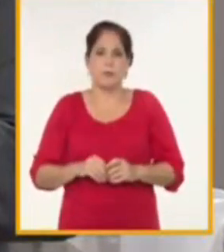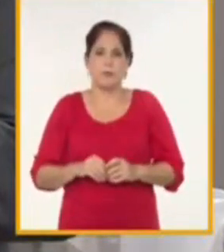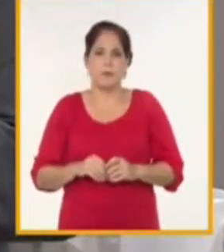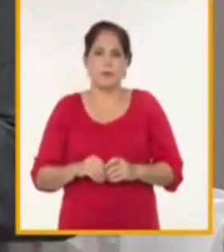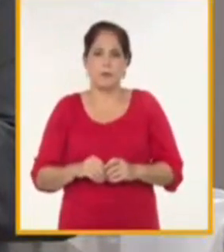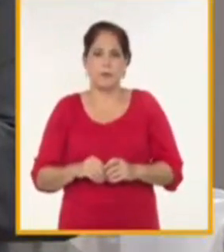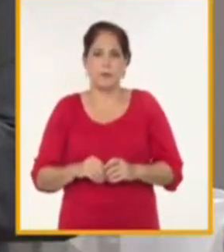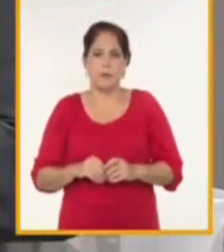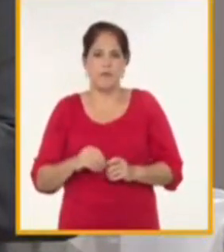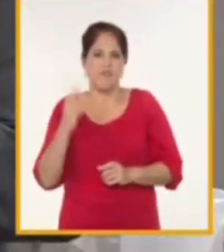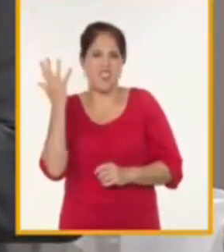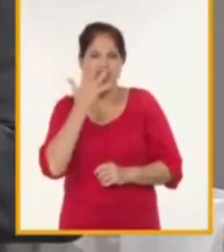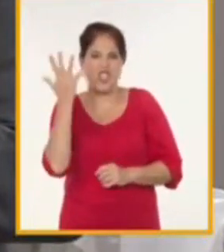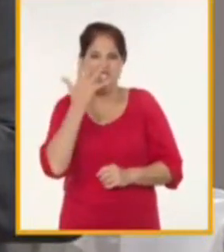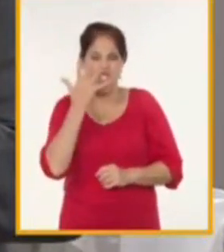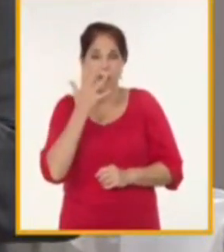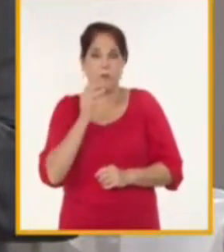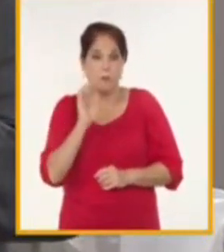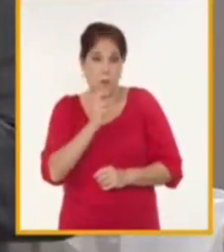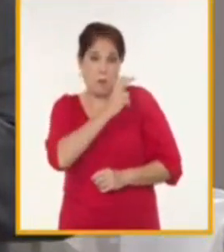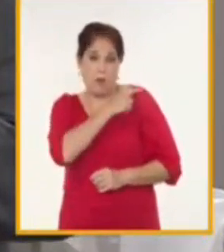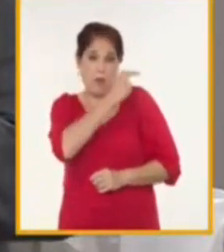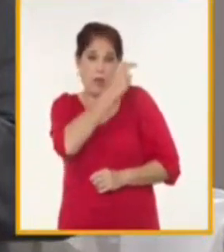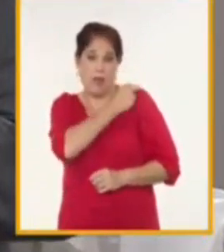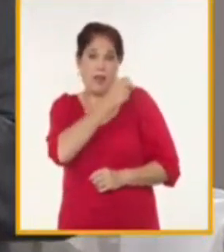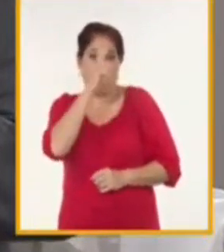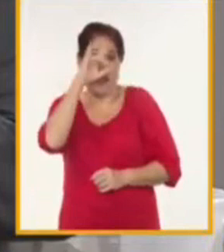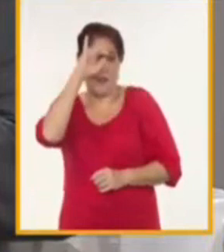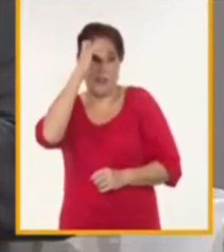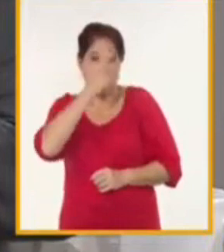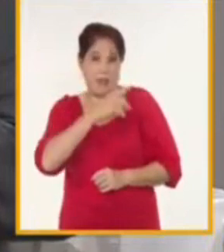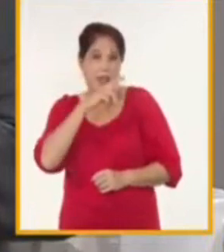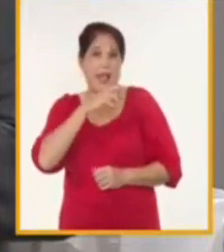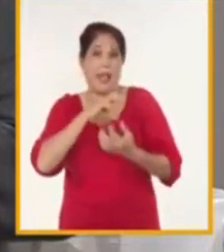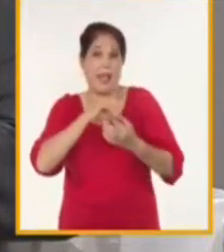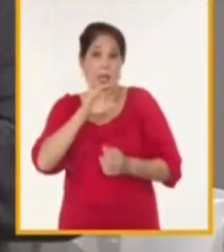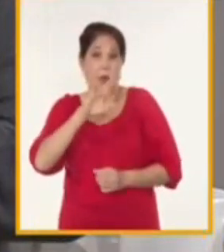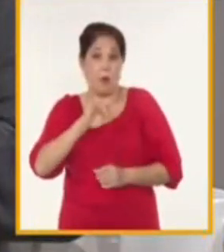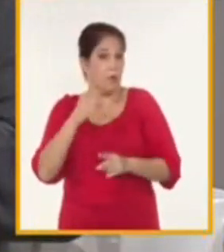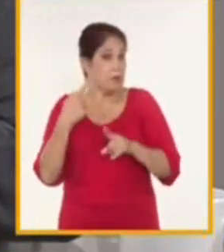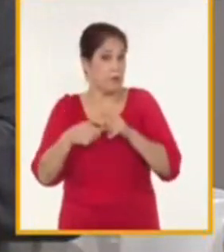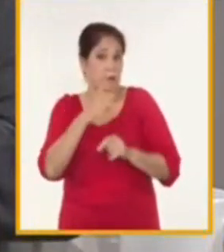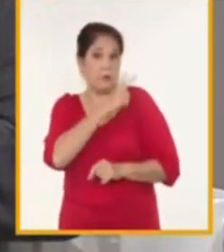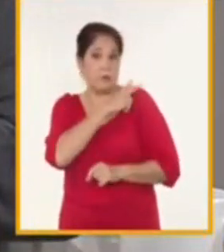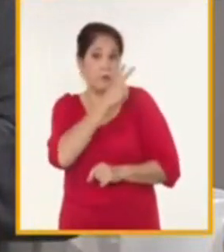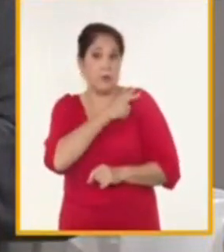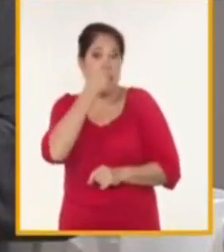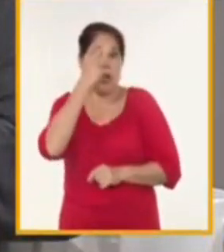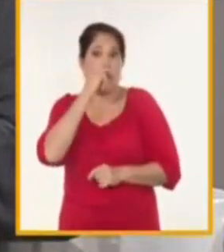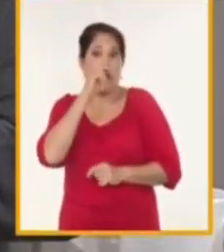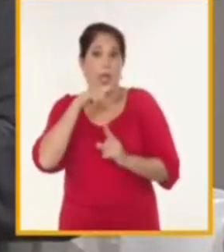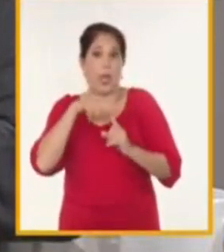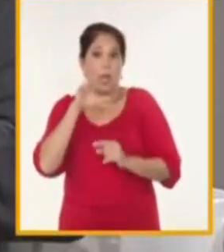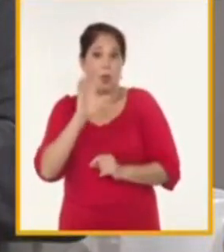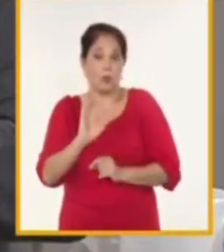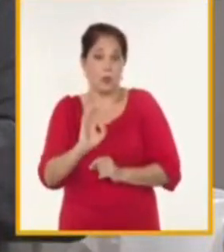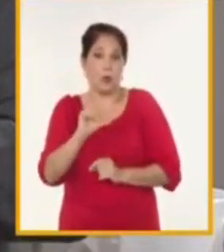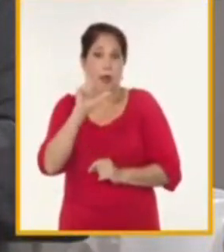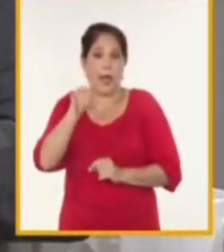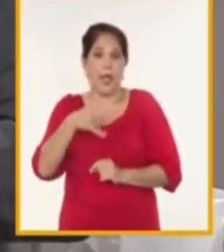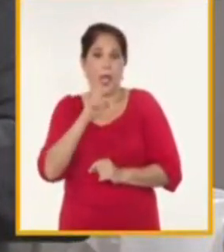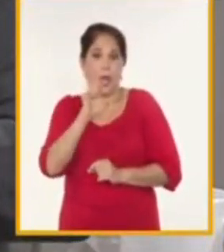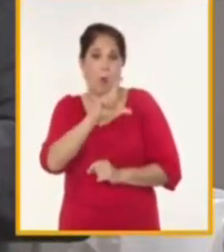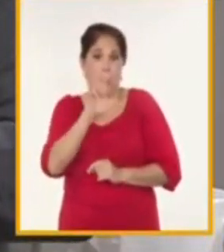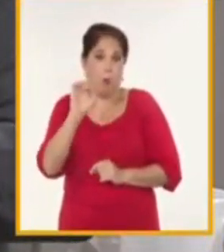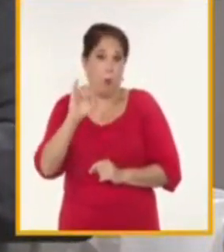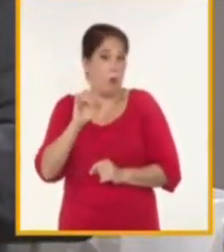actual son el general de cuerpo de ejército Julio Casas Regueiro y el general de división Luis Alberto Rodríguez López Calleja que